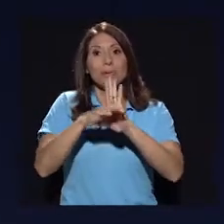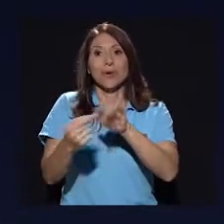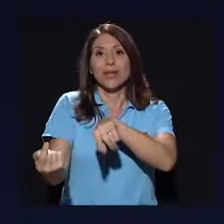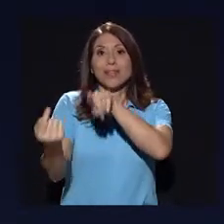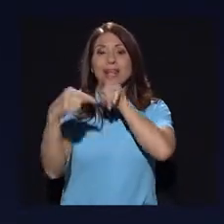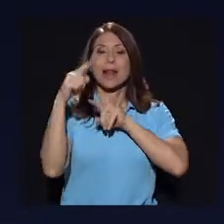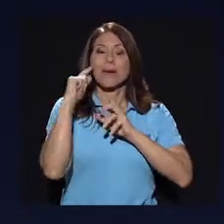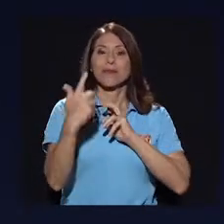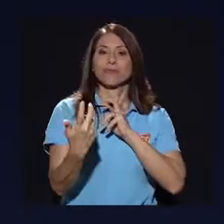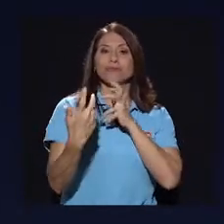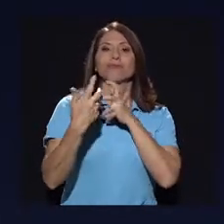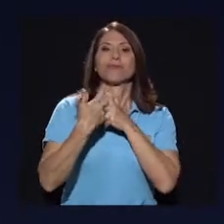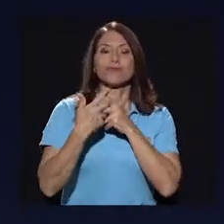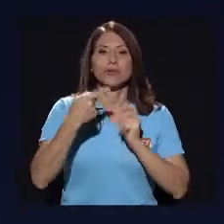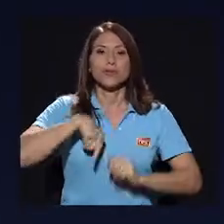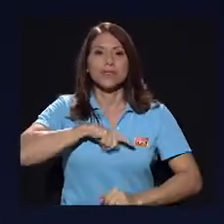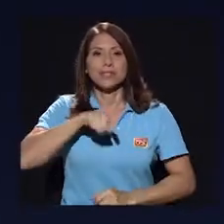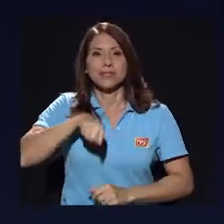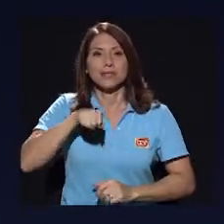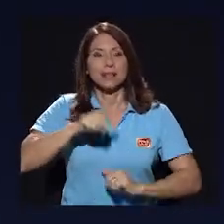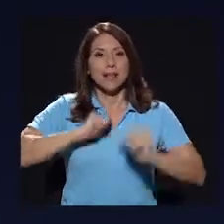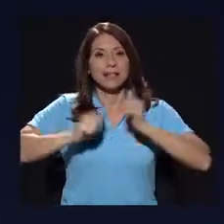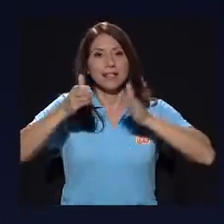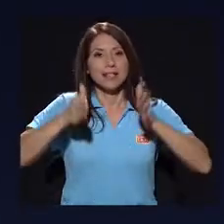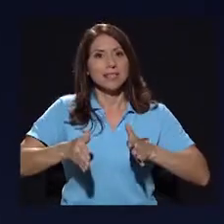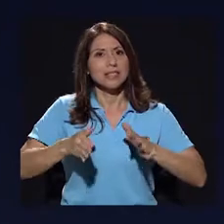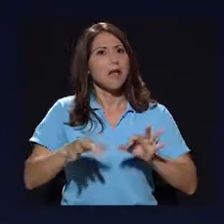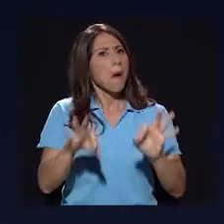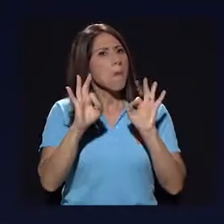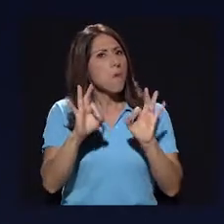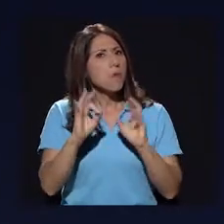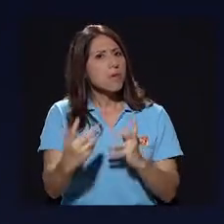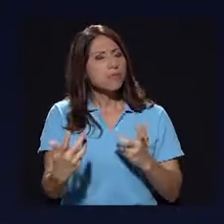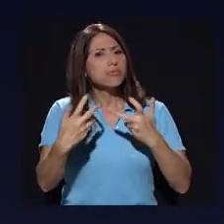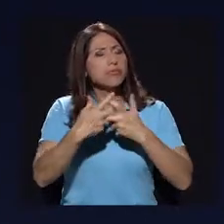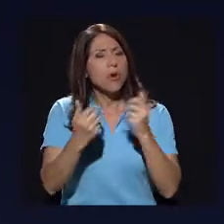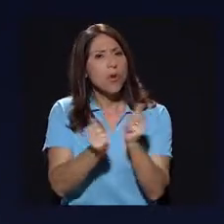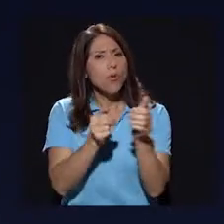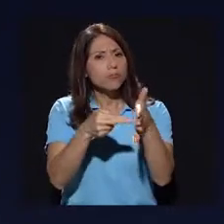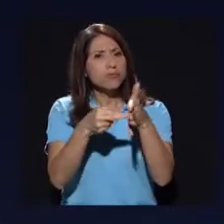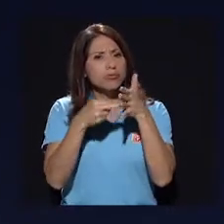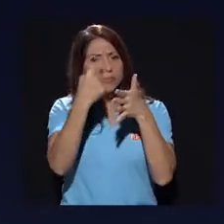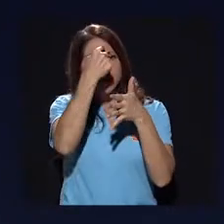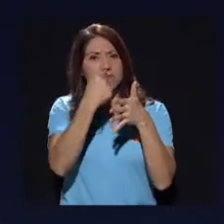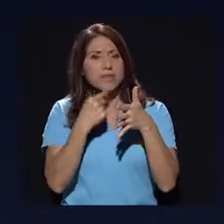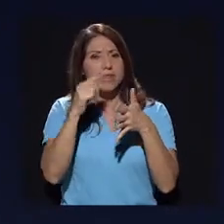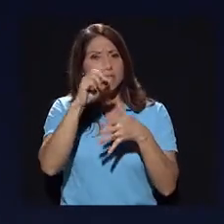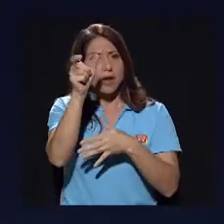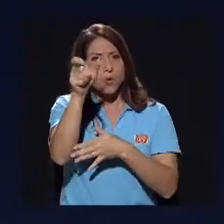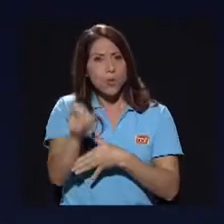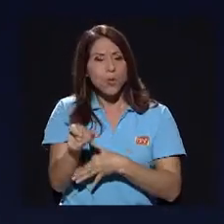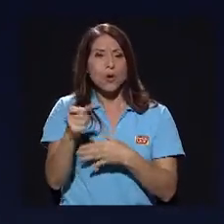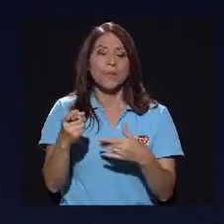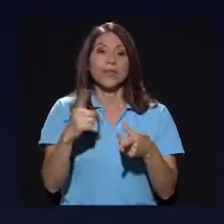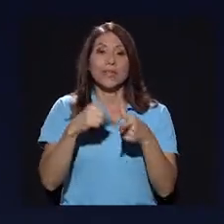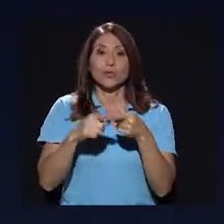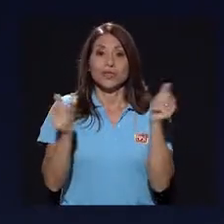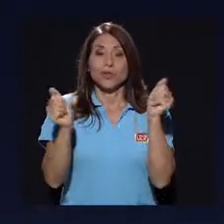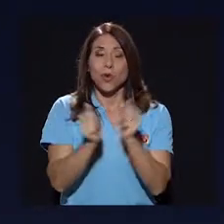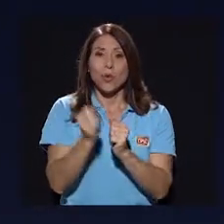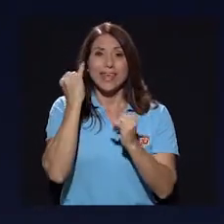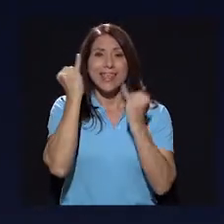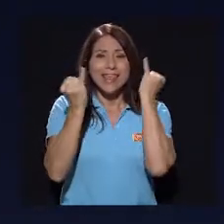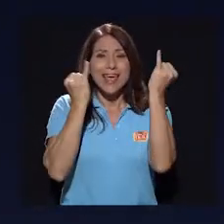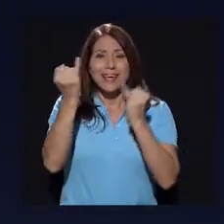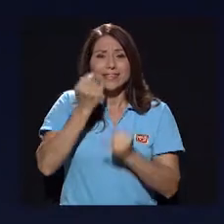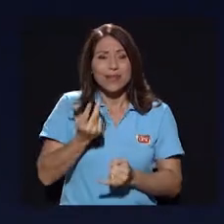viniera también a responder a nuestras necesidades como actrices, pues creo que calzaba muy bien con el perfil de Julio. Y entonces a partir de eso, con las